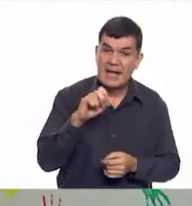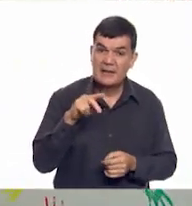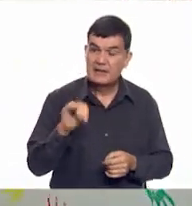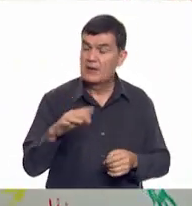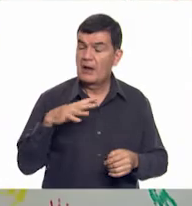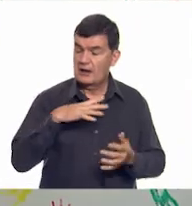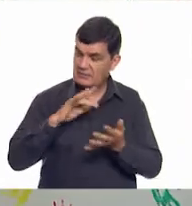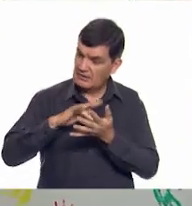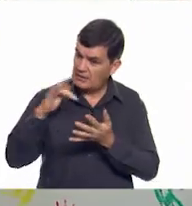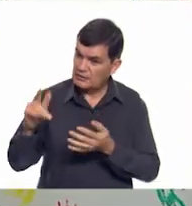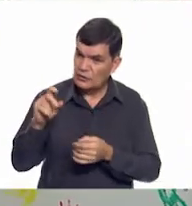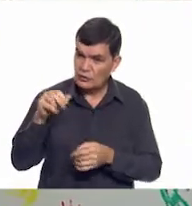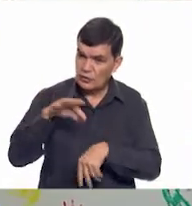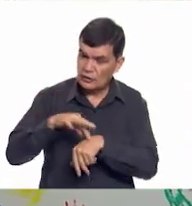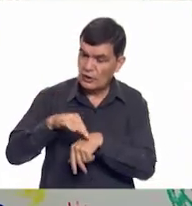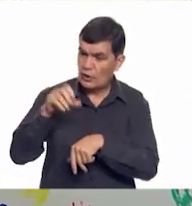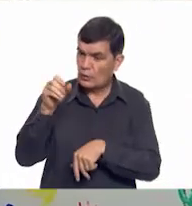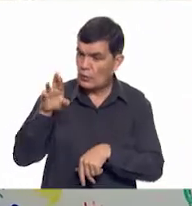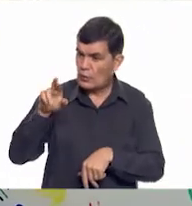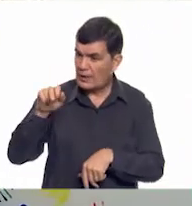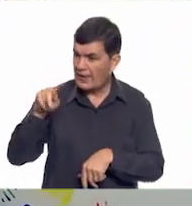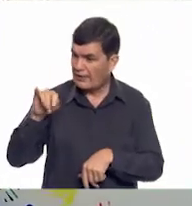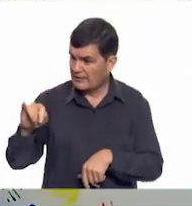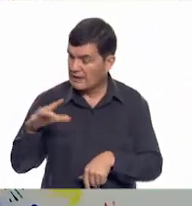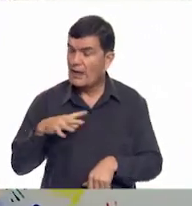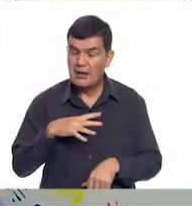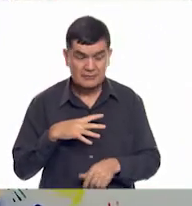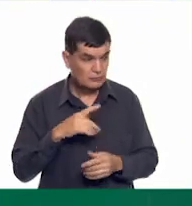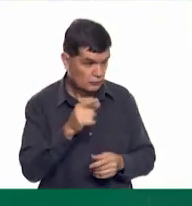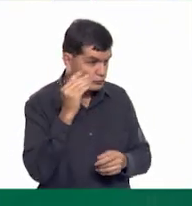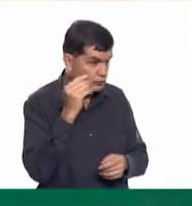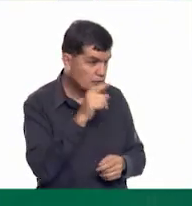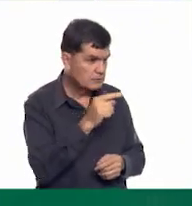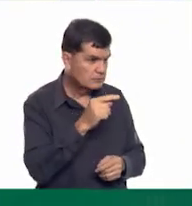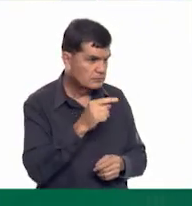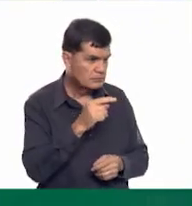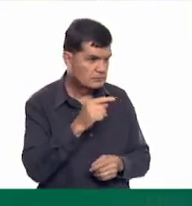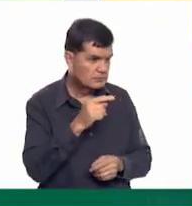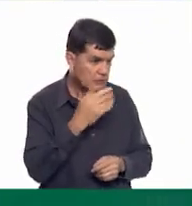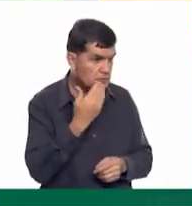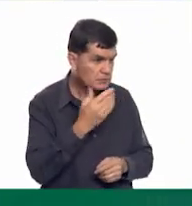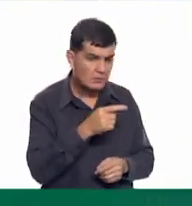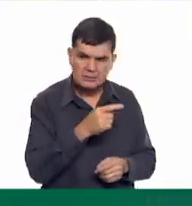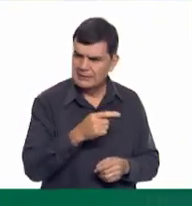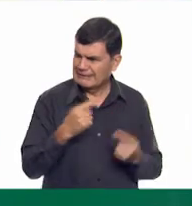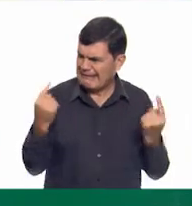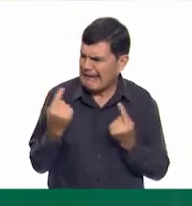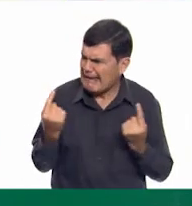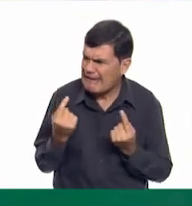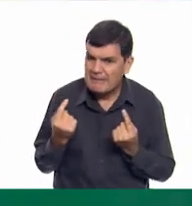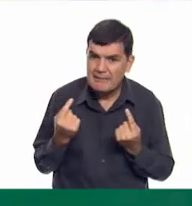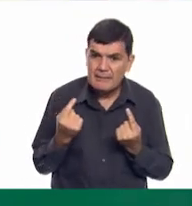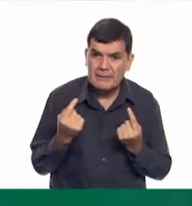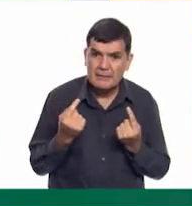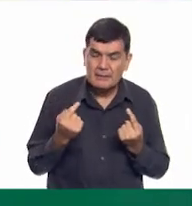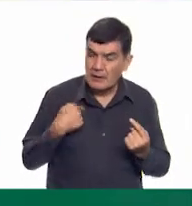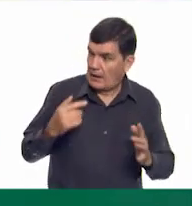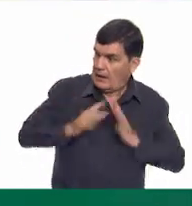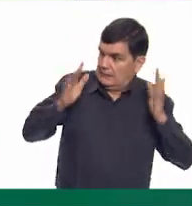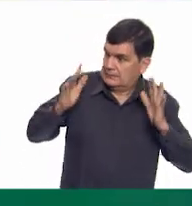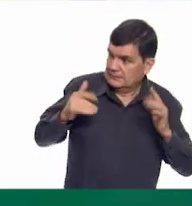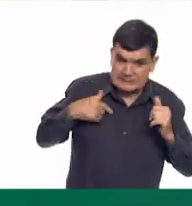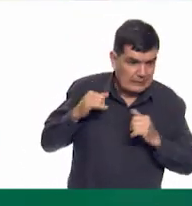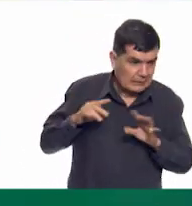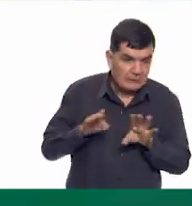Muchas gracias doctora Curati. ¿Se pudiste escuchar? Claro que sí. Muy interesante. ¡Ay Isa! ¡Ay Isa! Nos espantaste.